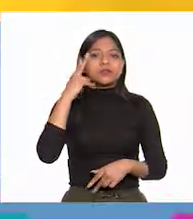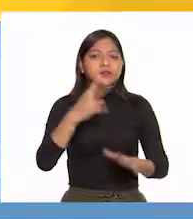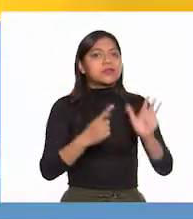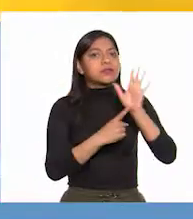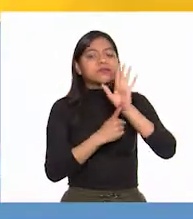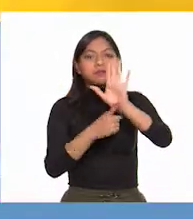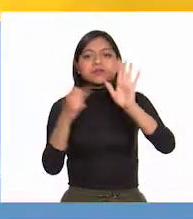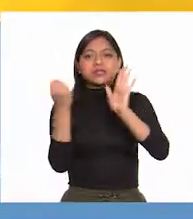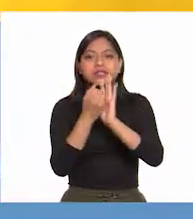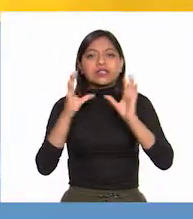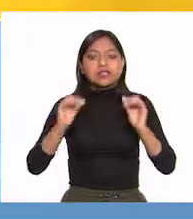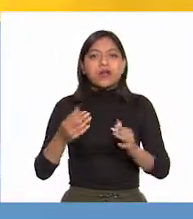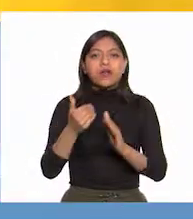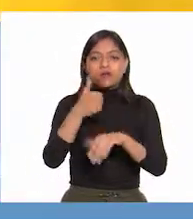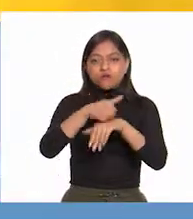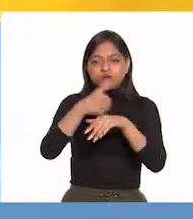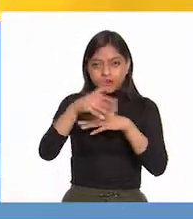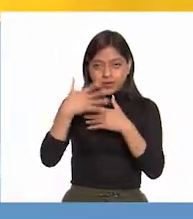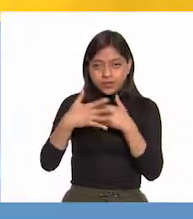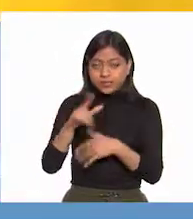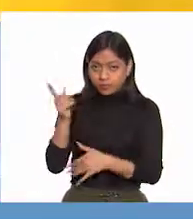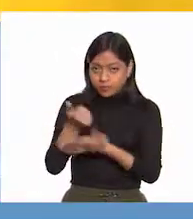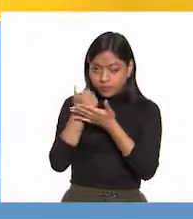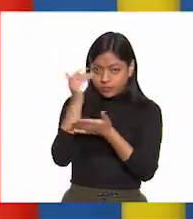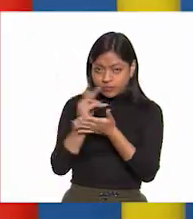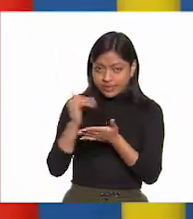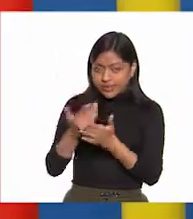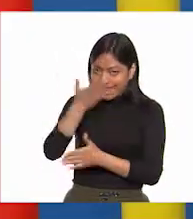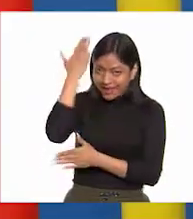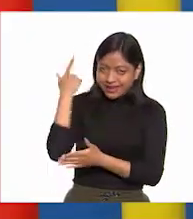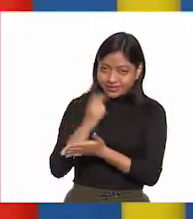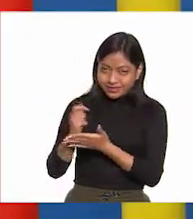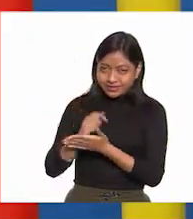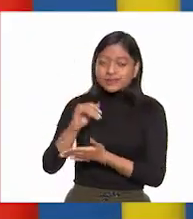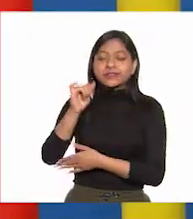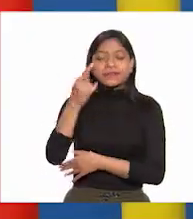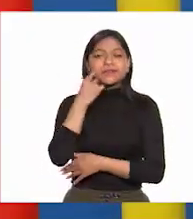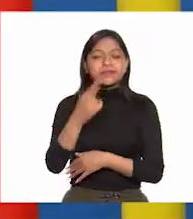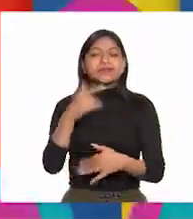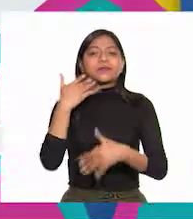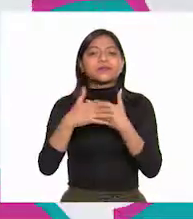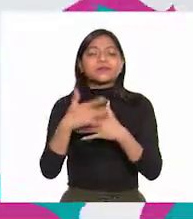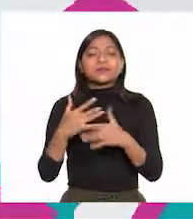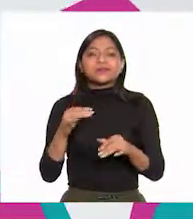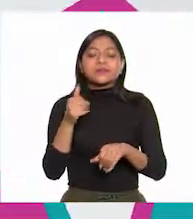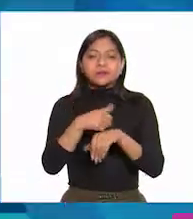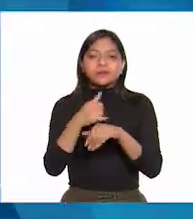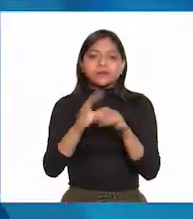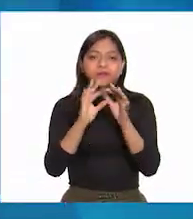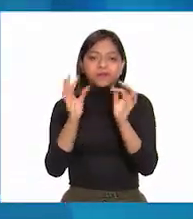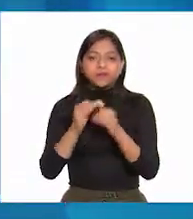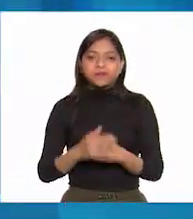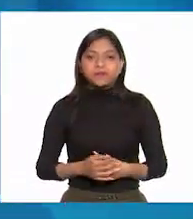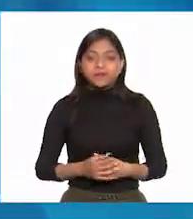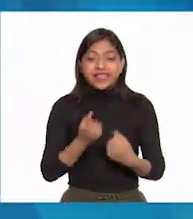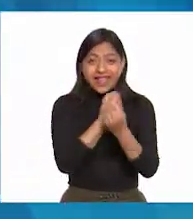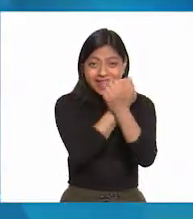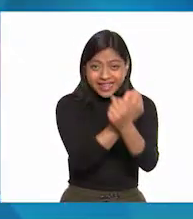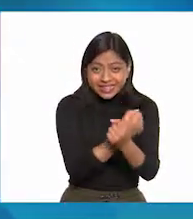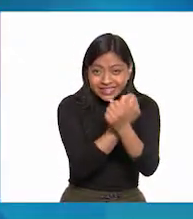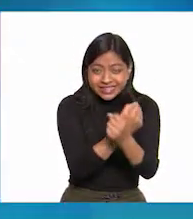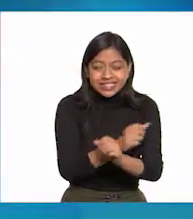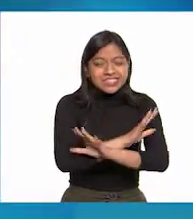O el artículo 15. ¿Me ayudas a leerlo, por favor? Claro que sí, maestra. El artículo 15 dice que la esclavitud